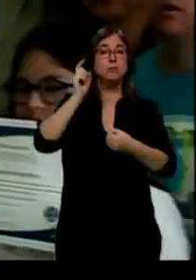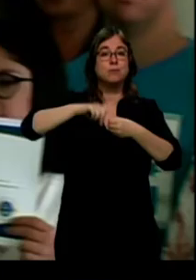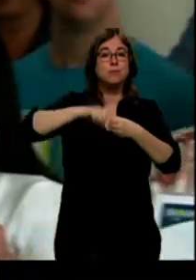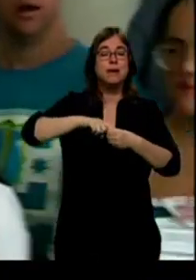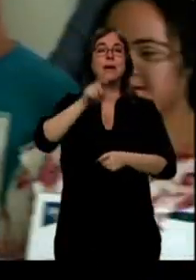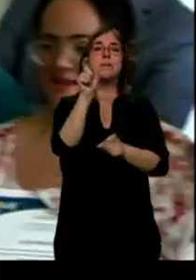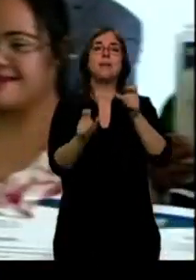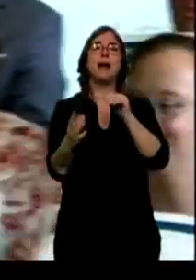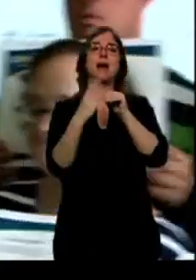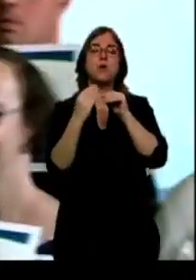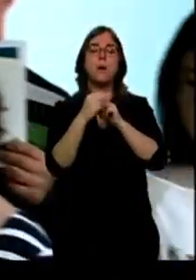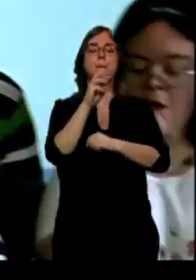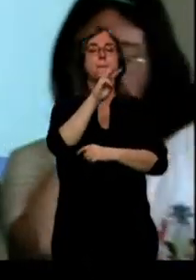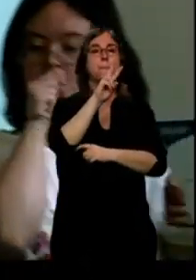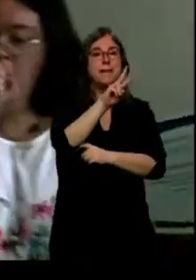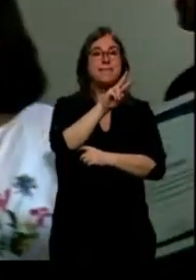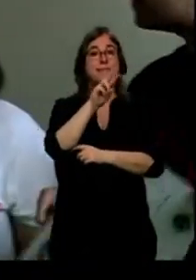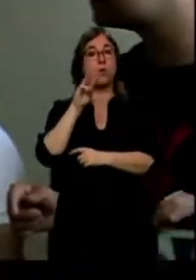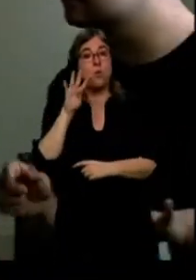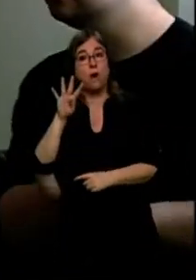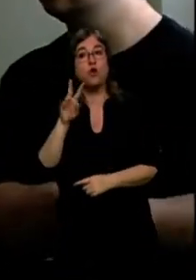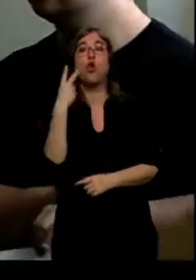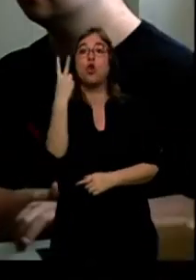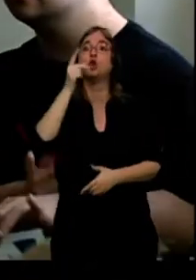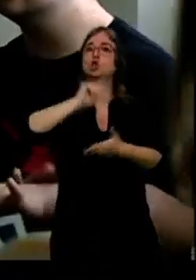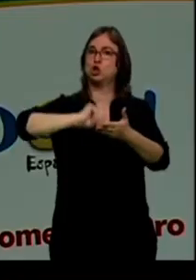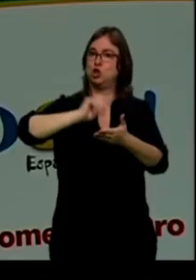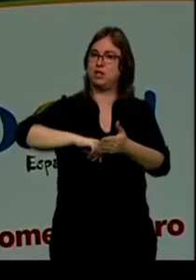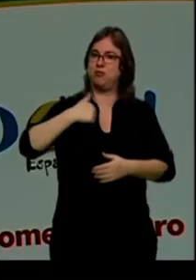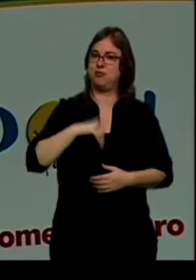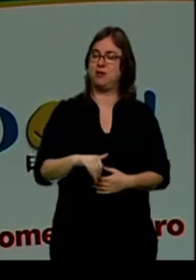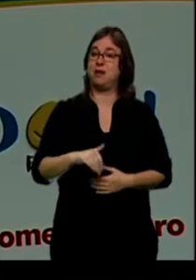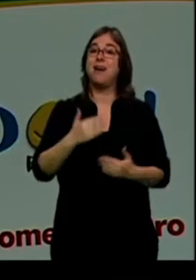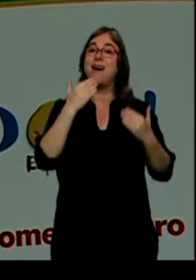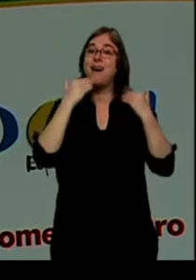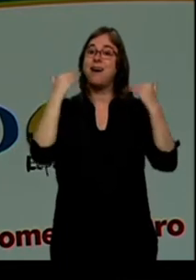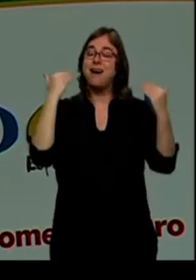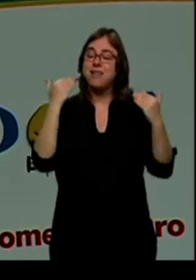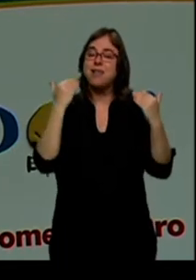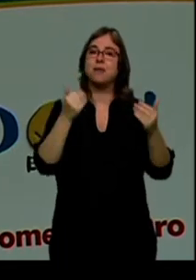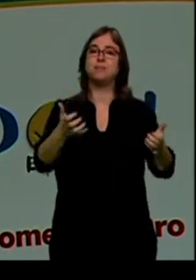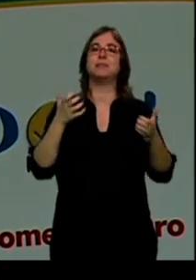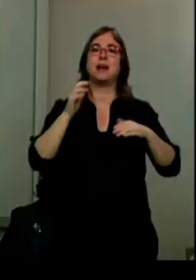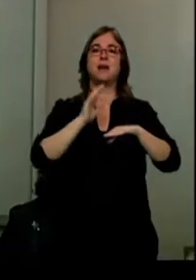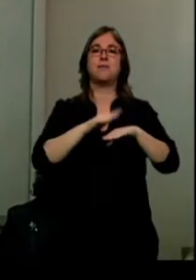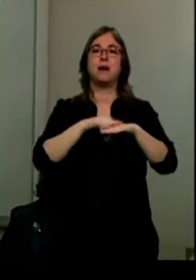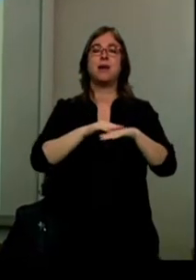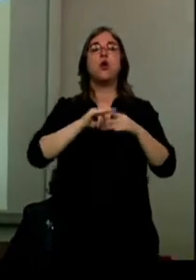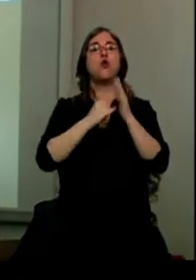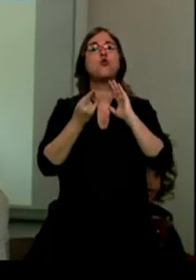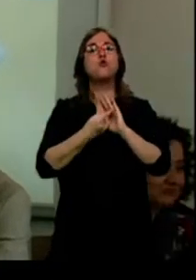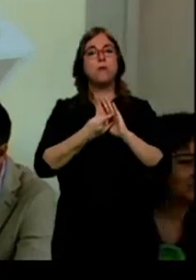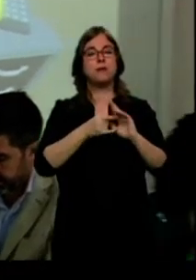Valladolid y dos de ellos han firmado un contrato de trabajo. Todo gracias a las ventajas de acercar las nuevas tecnologías a estas